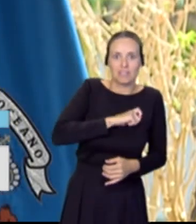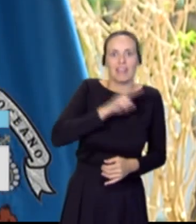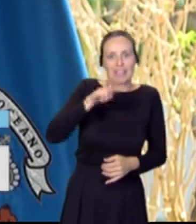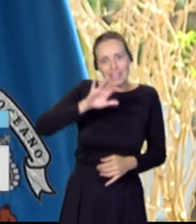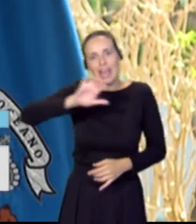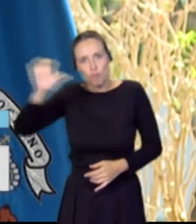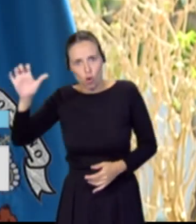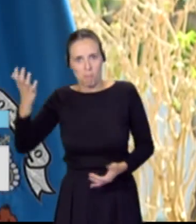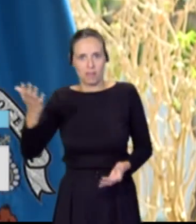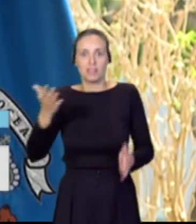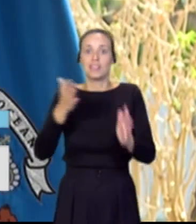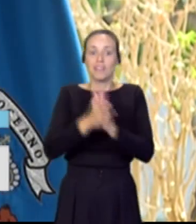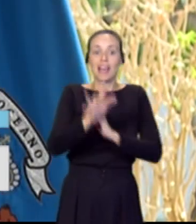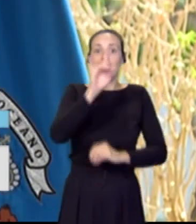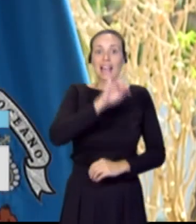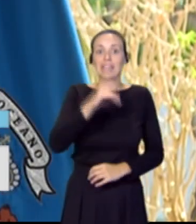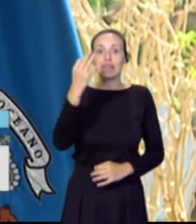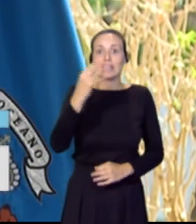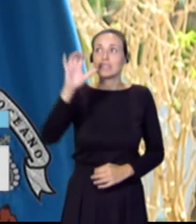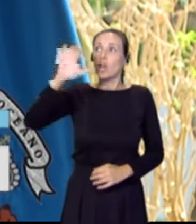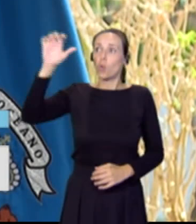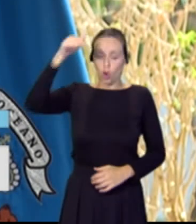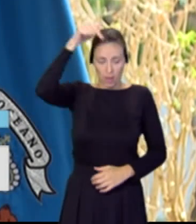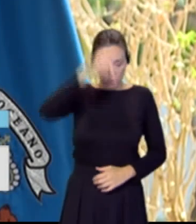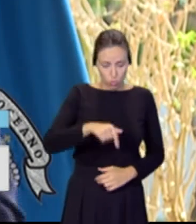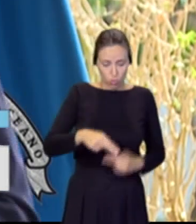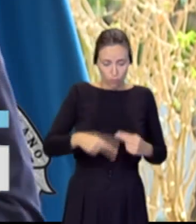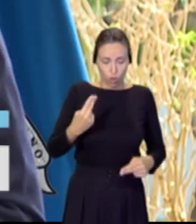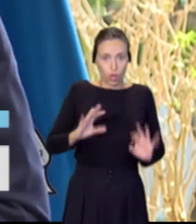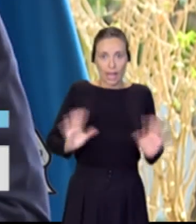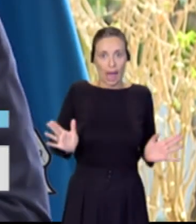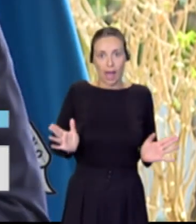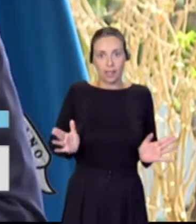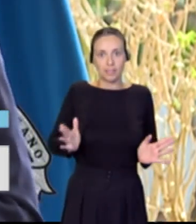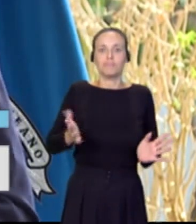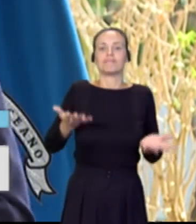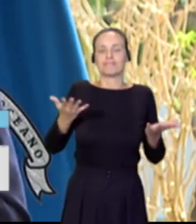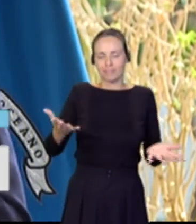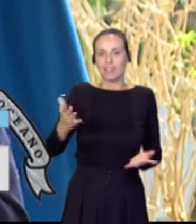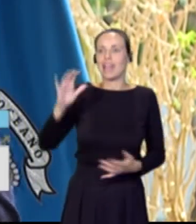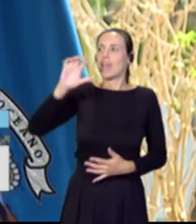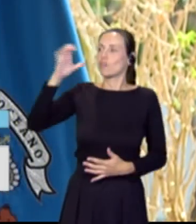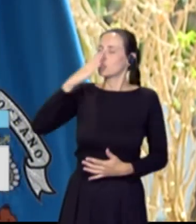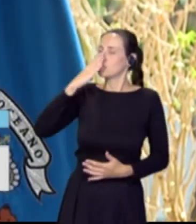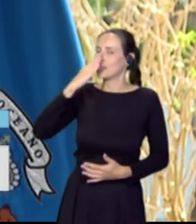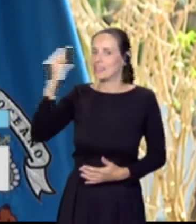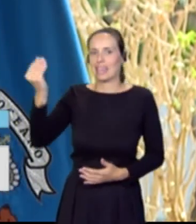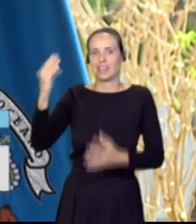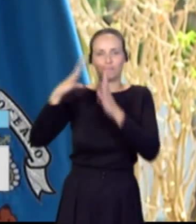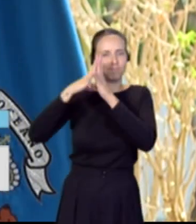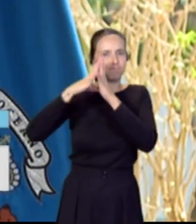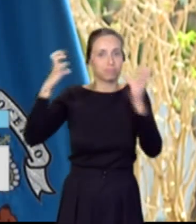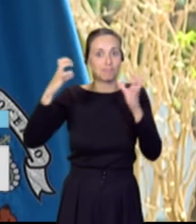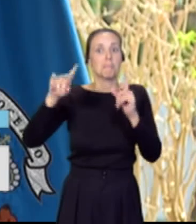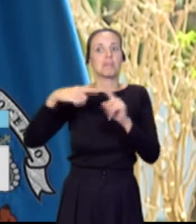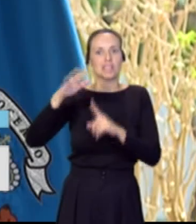Canarias es la frontera sur de Europa, y como tal, Europa nos ha comprendido, nos ha entendido y nos ha visitado.